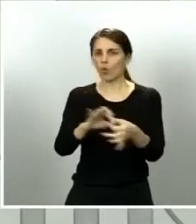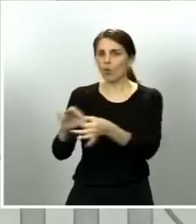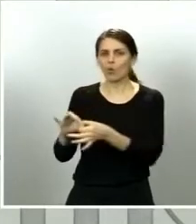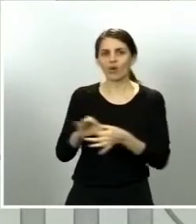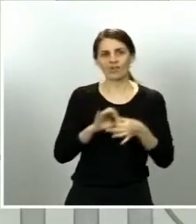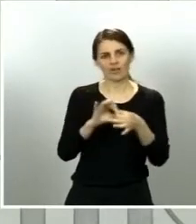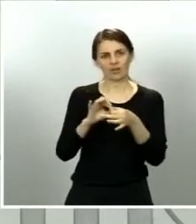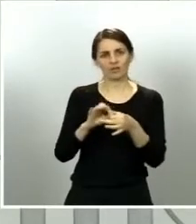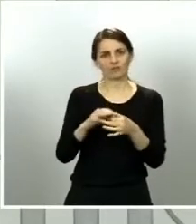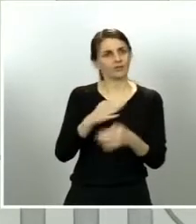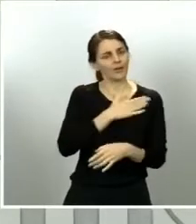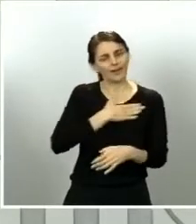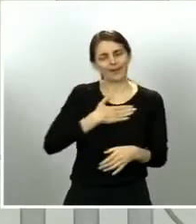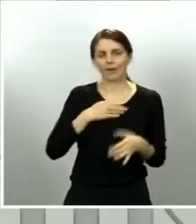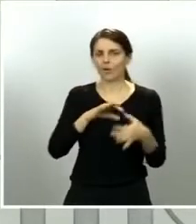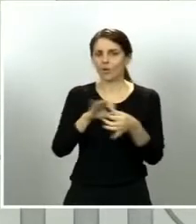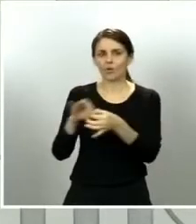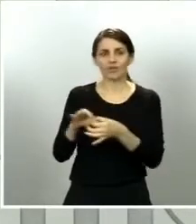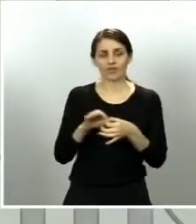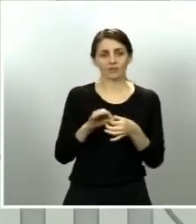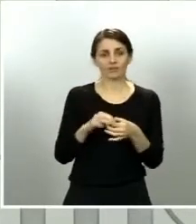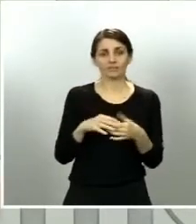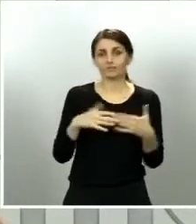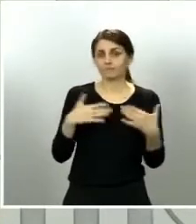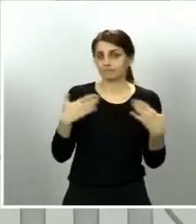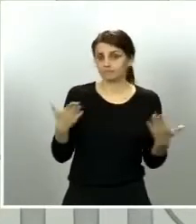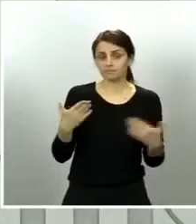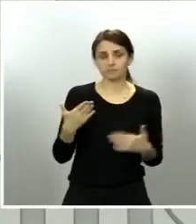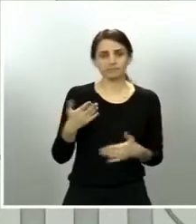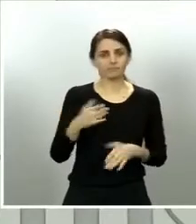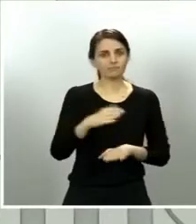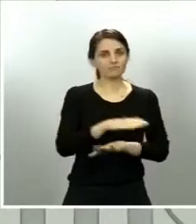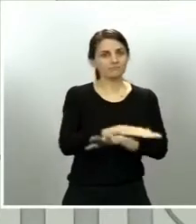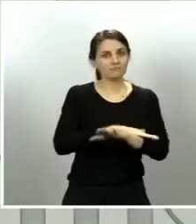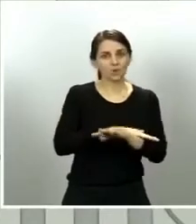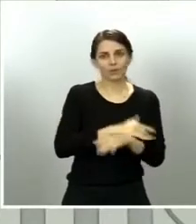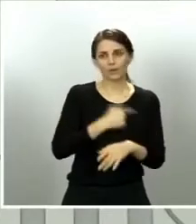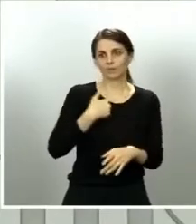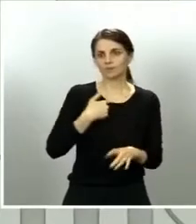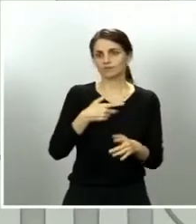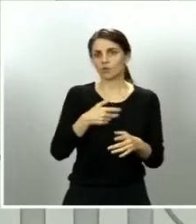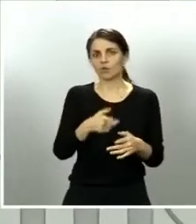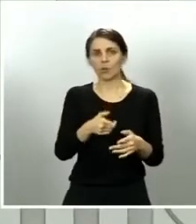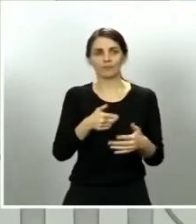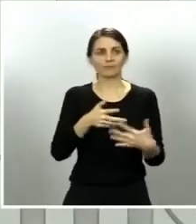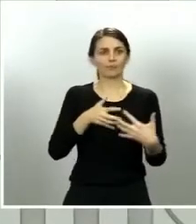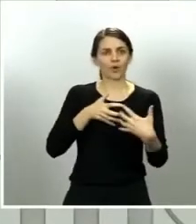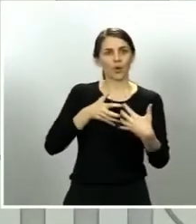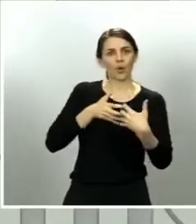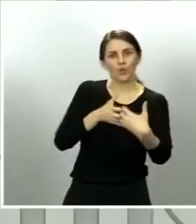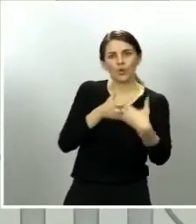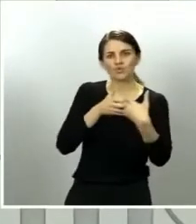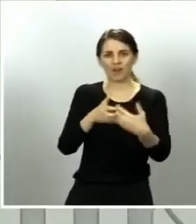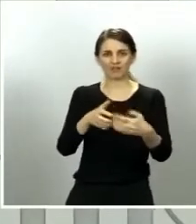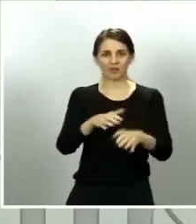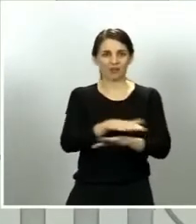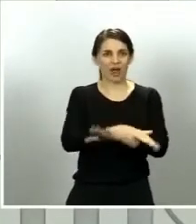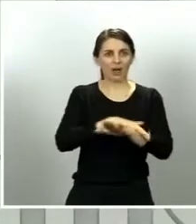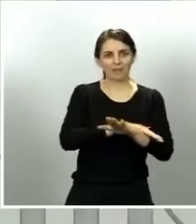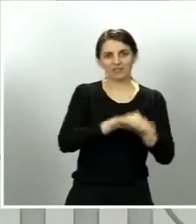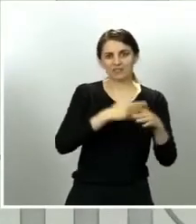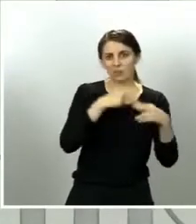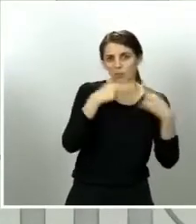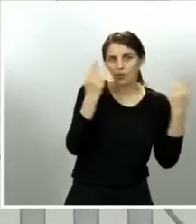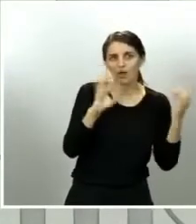a entrar en ningún tipo de reproche, con ningún tipo, ni de administración, ni de fuerza política, ni de grupo